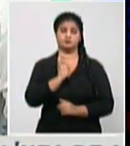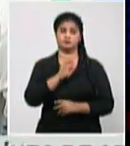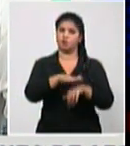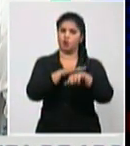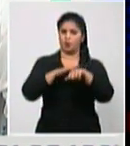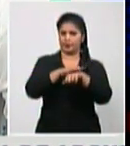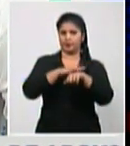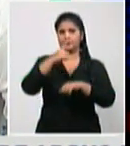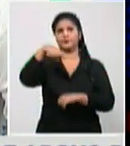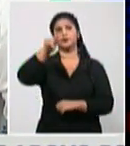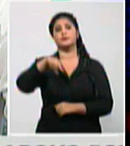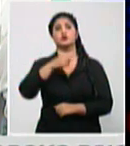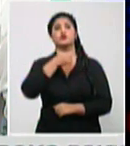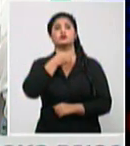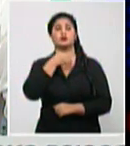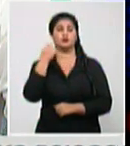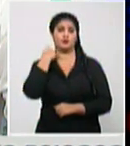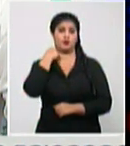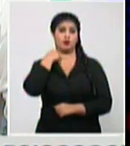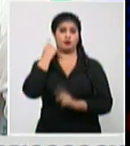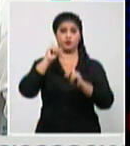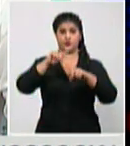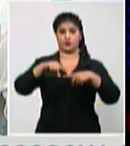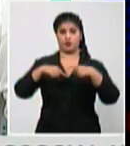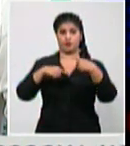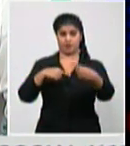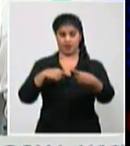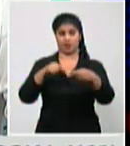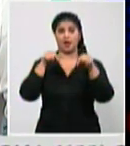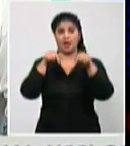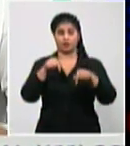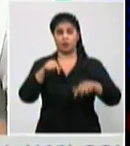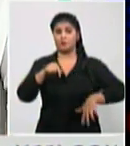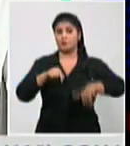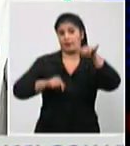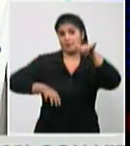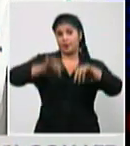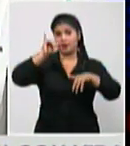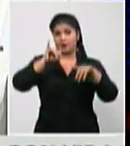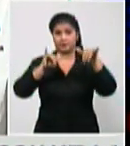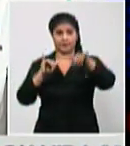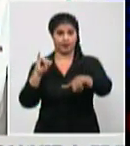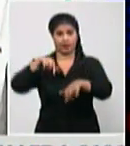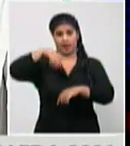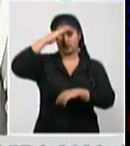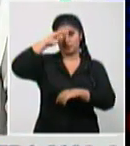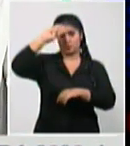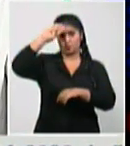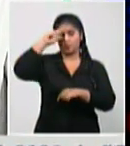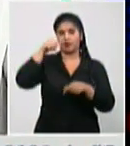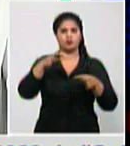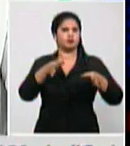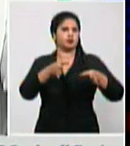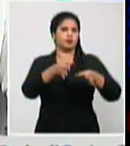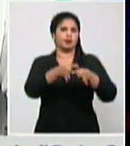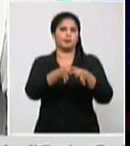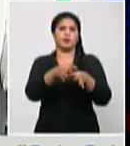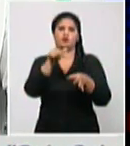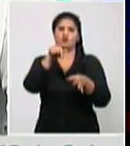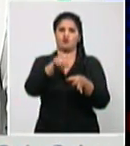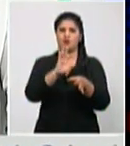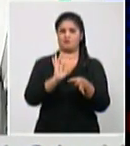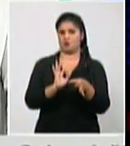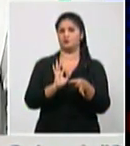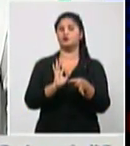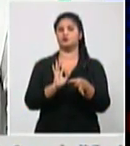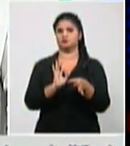a partir del primero de enero pues van a disminuir el número de vuelos de un grupo de países que los mencionamos